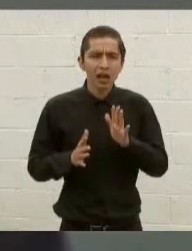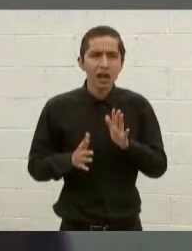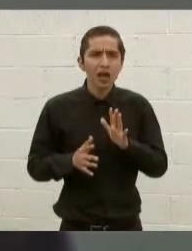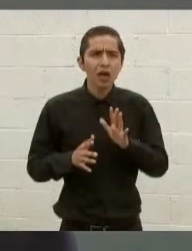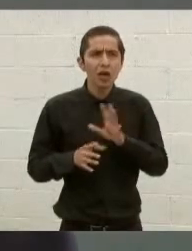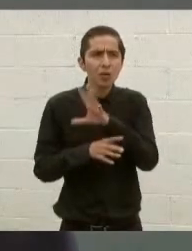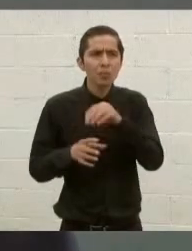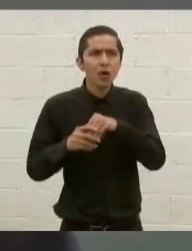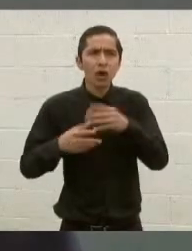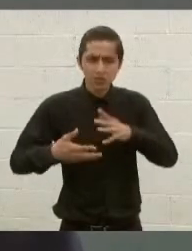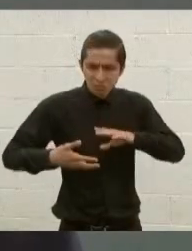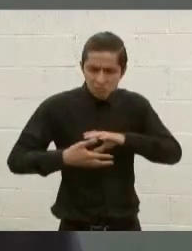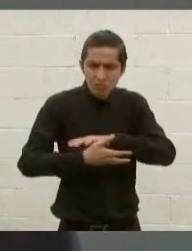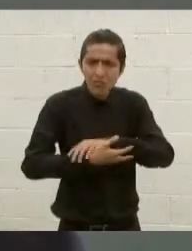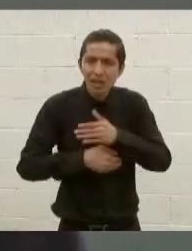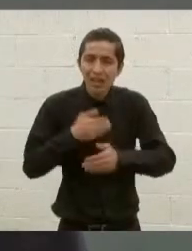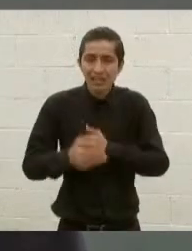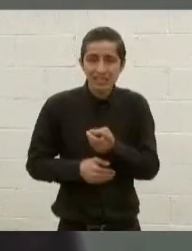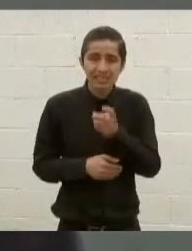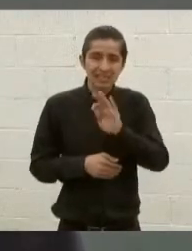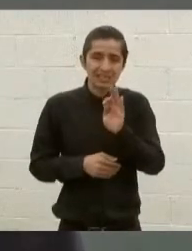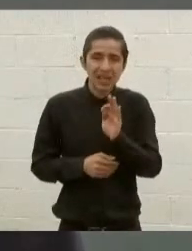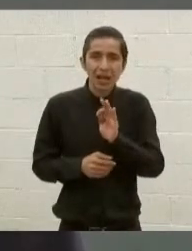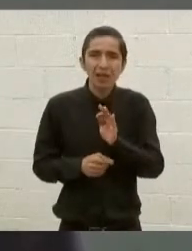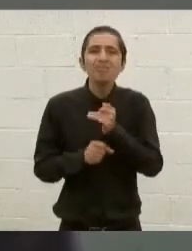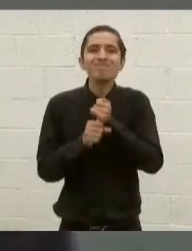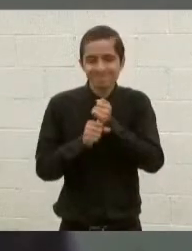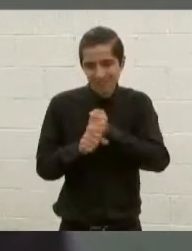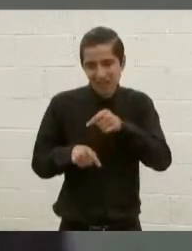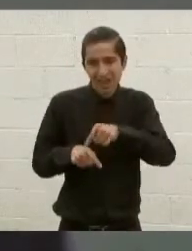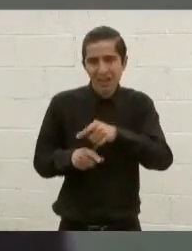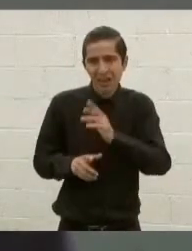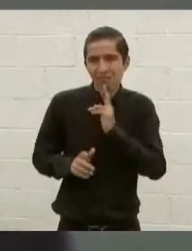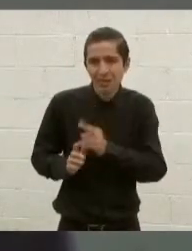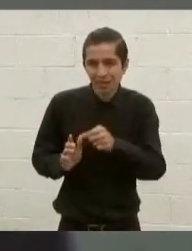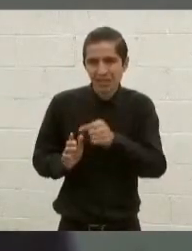si es el caso, conforme avancen las investigaciones.